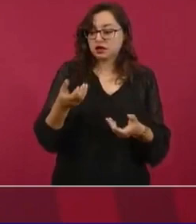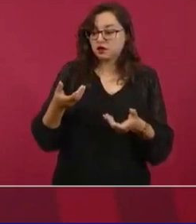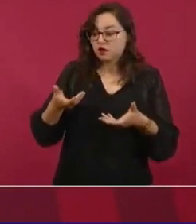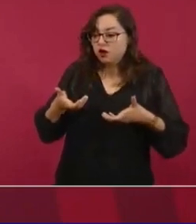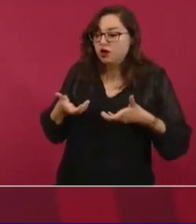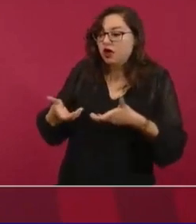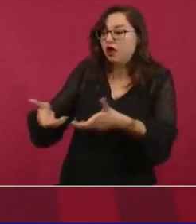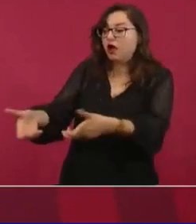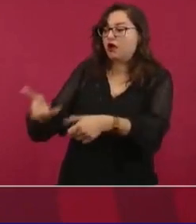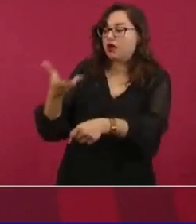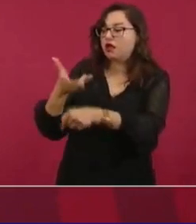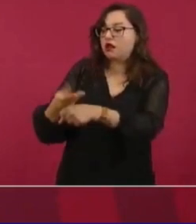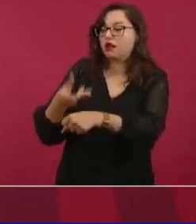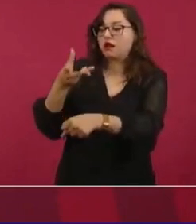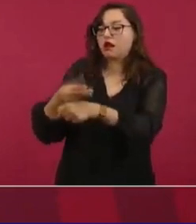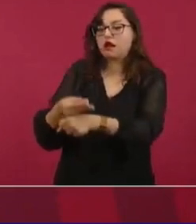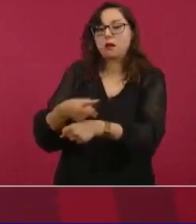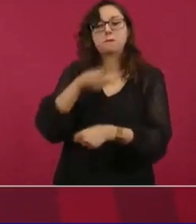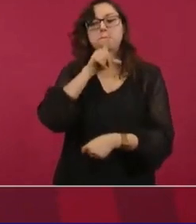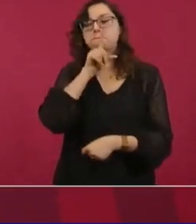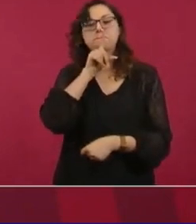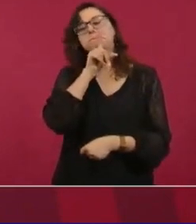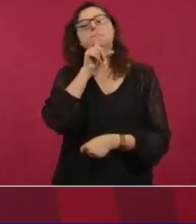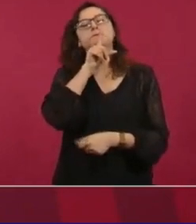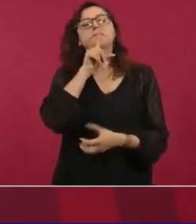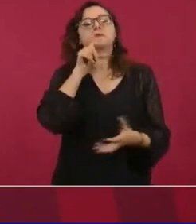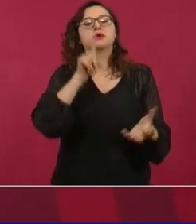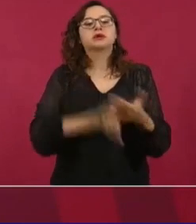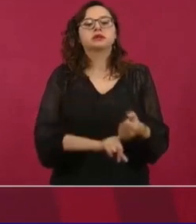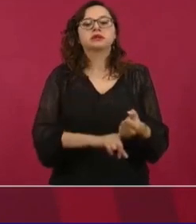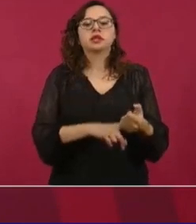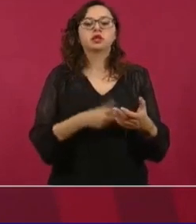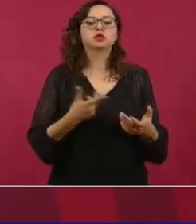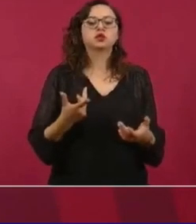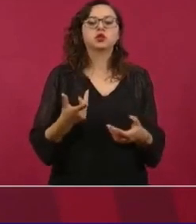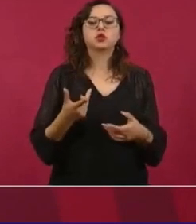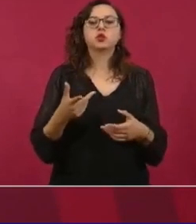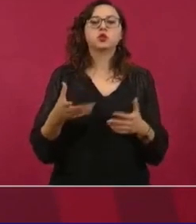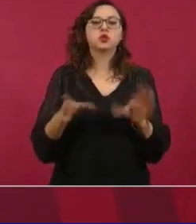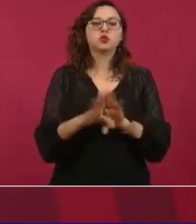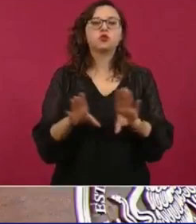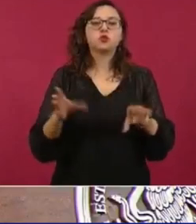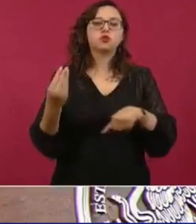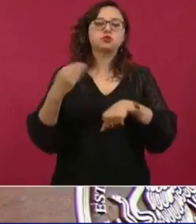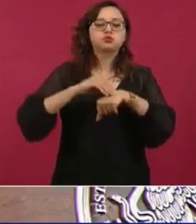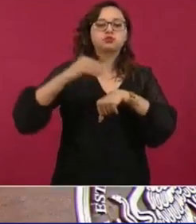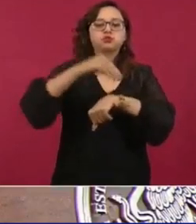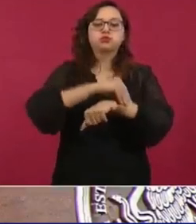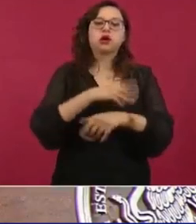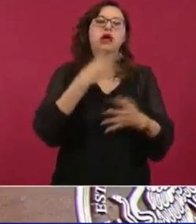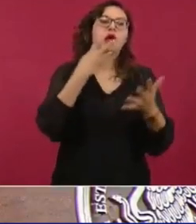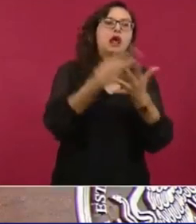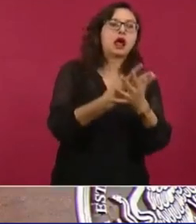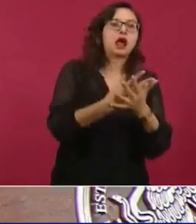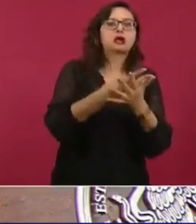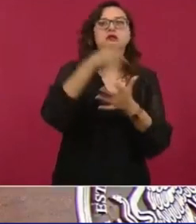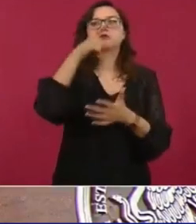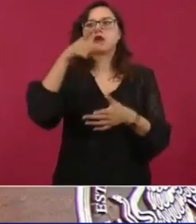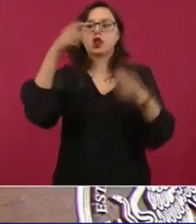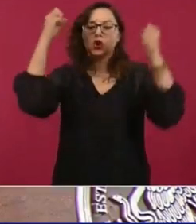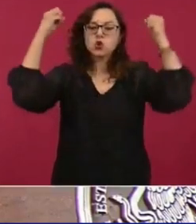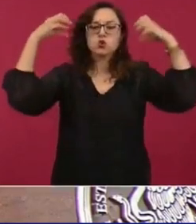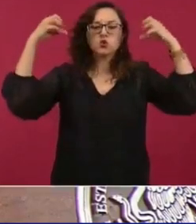en reclusorios, alumbrado público, la basura,